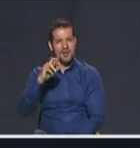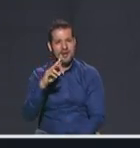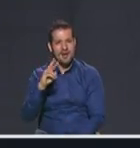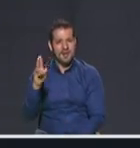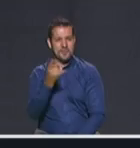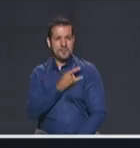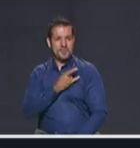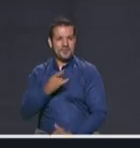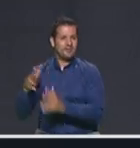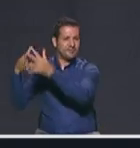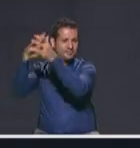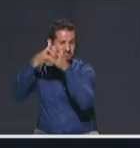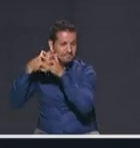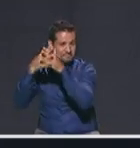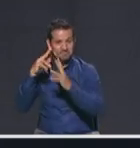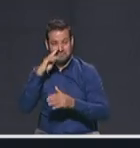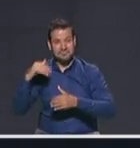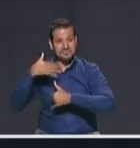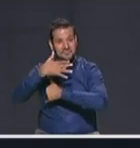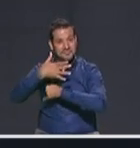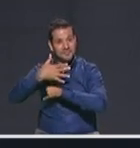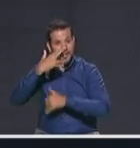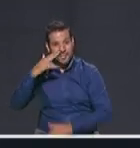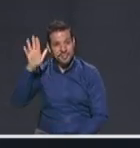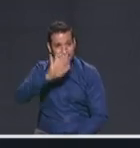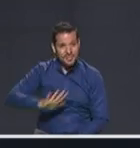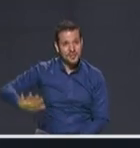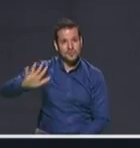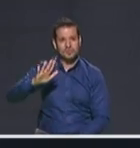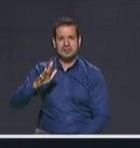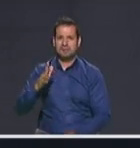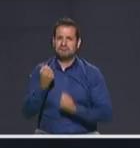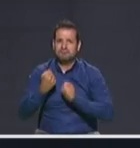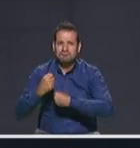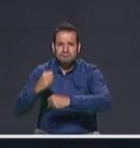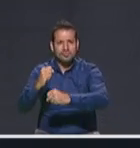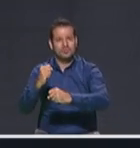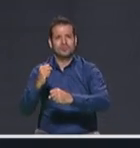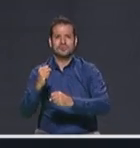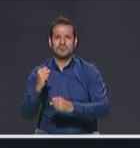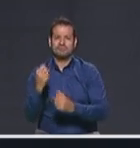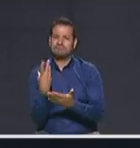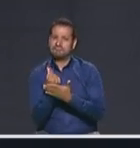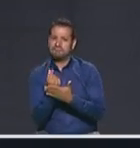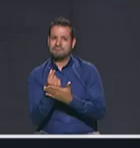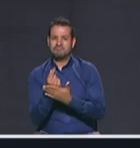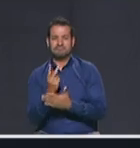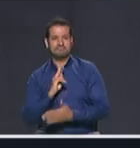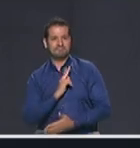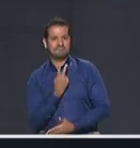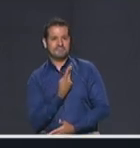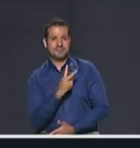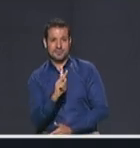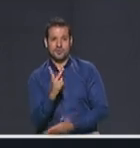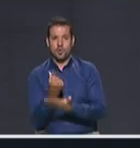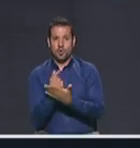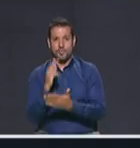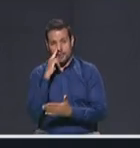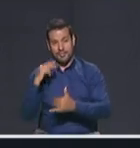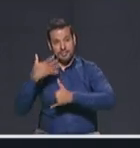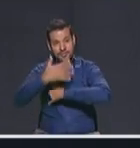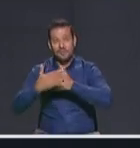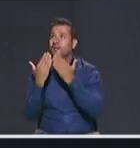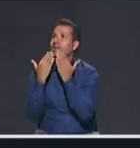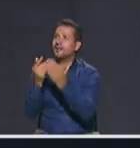de innovación y emprendimiento nacional a través de Impulsa, viceministro de Economía Digital. Yo quiero darle las gracias a Dios por